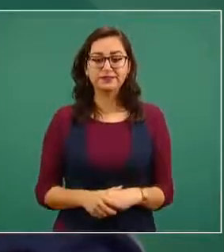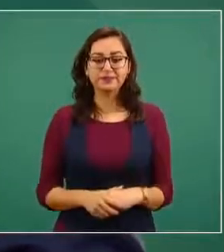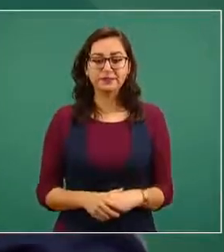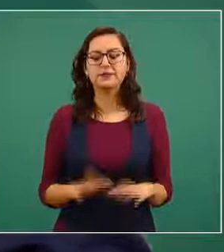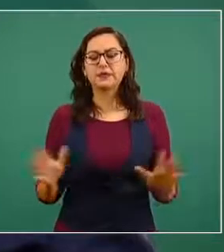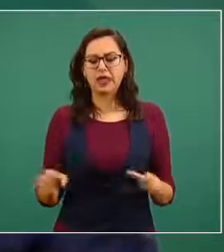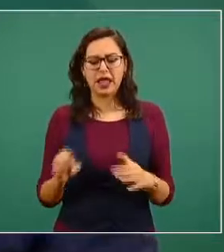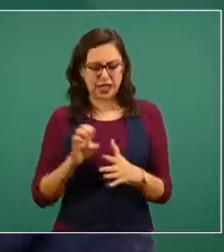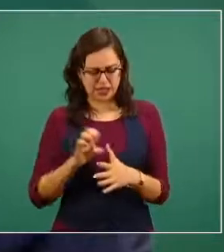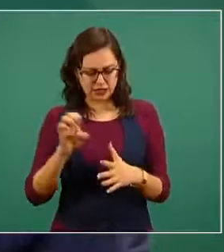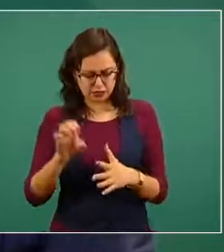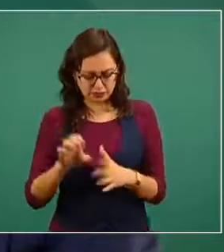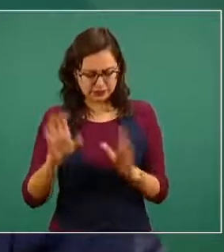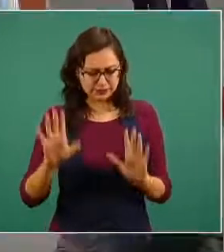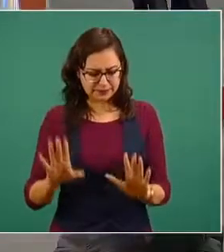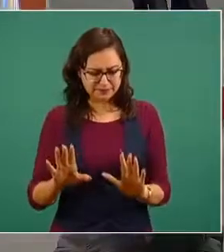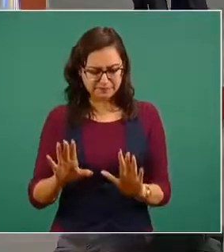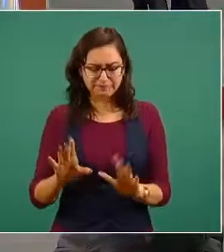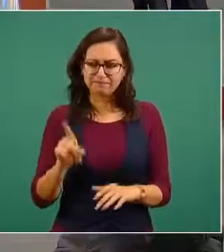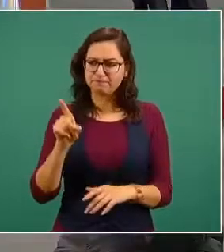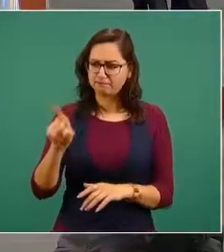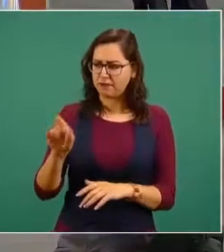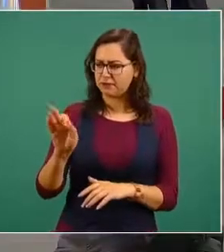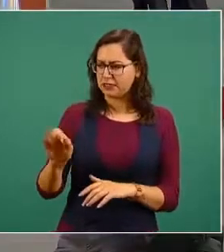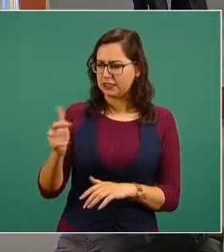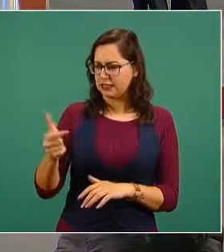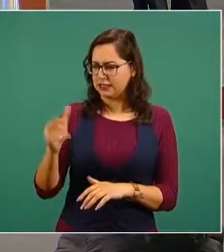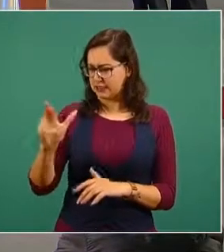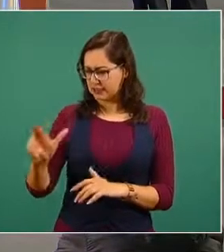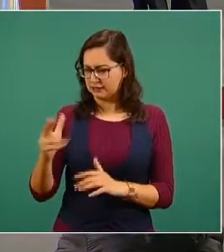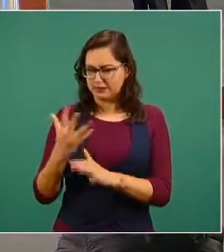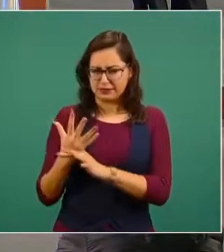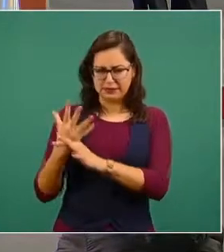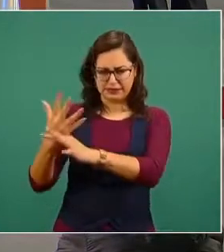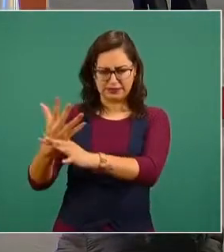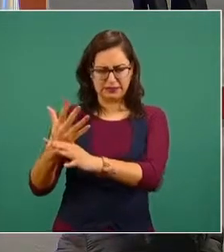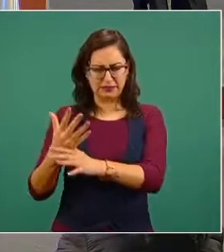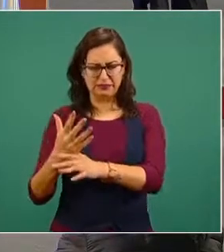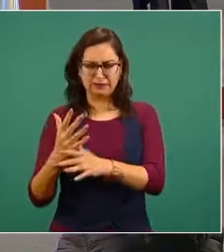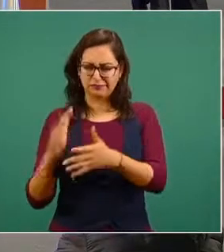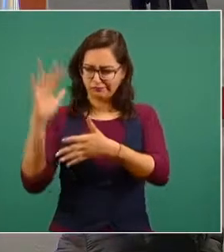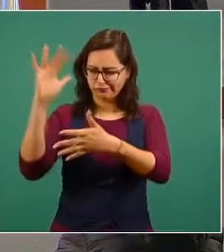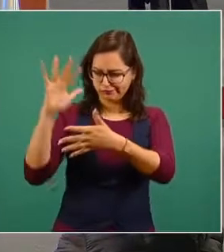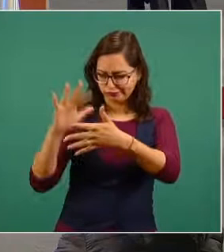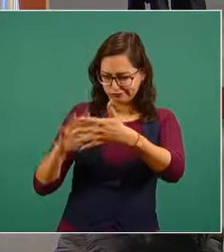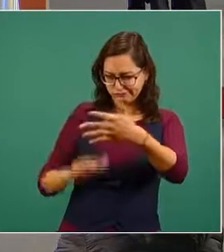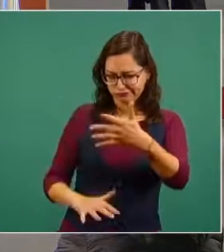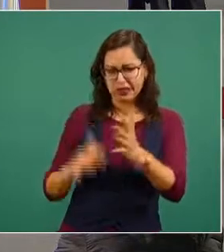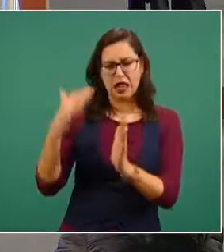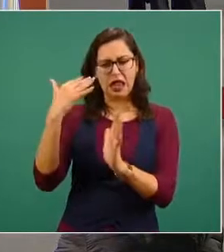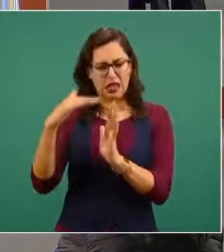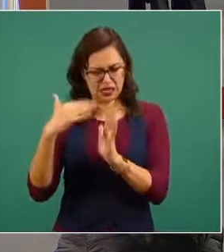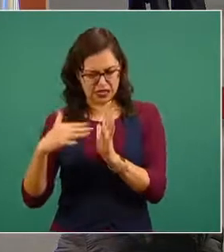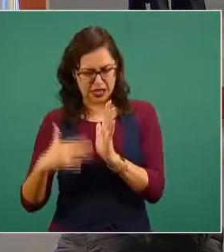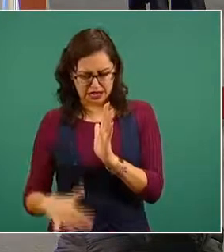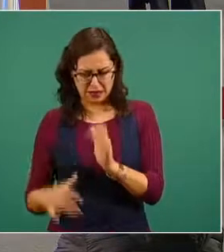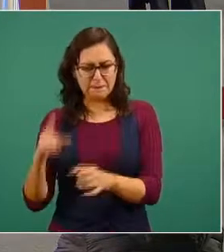el boletín de la fiscalía. Todo esto lo hago